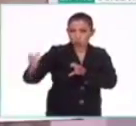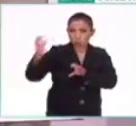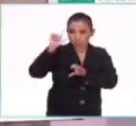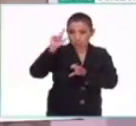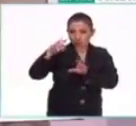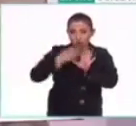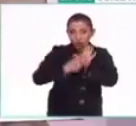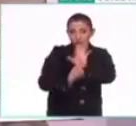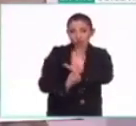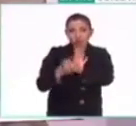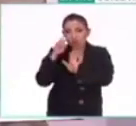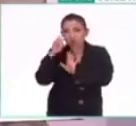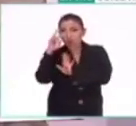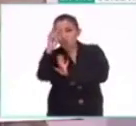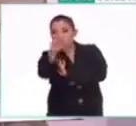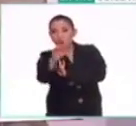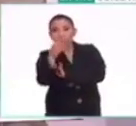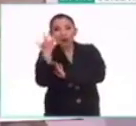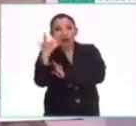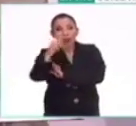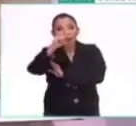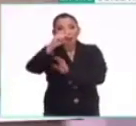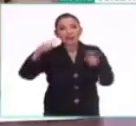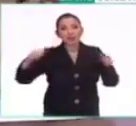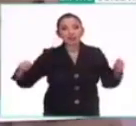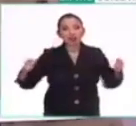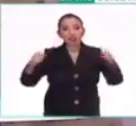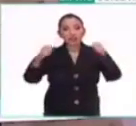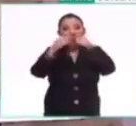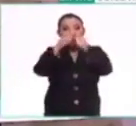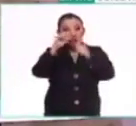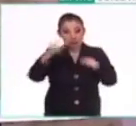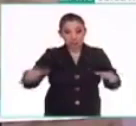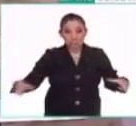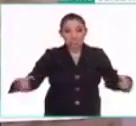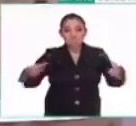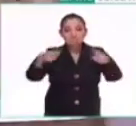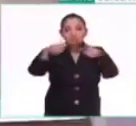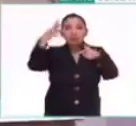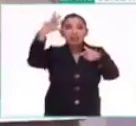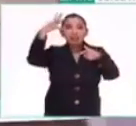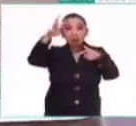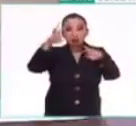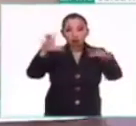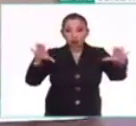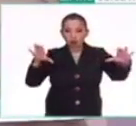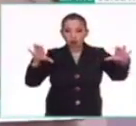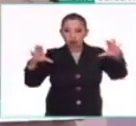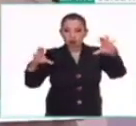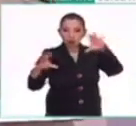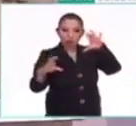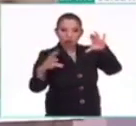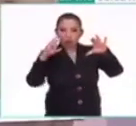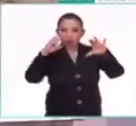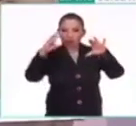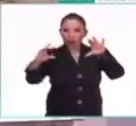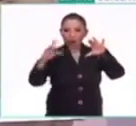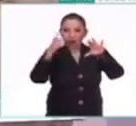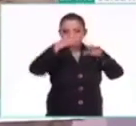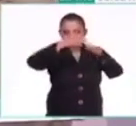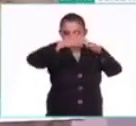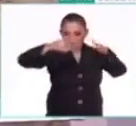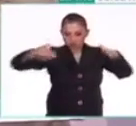orientación, ni más ni menos que Teotihuacán. Sí, la pirámide del sol está orientada en su eje de